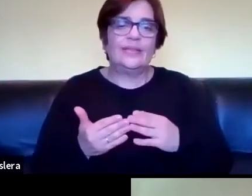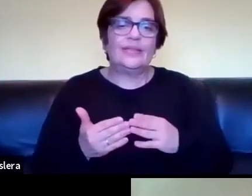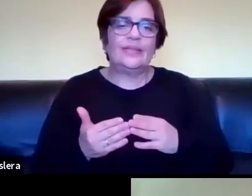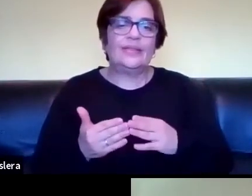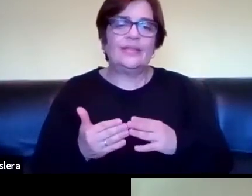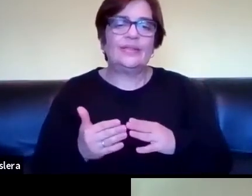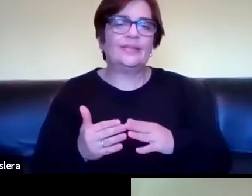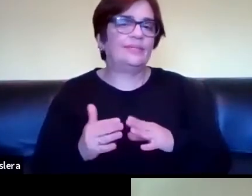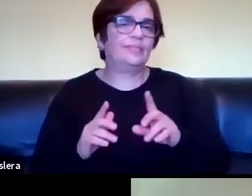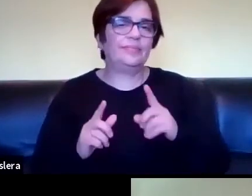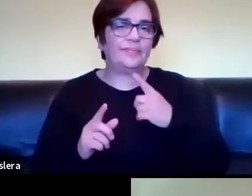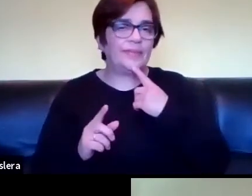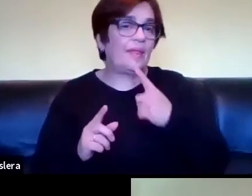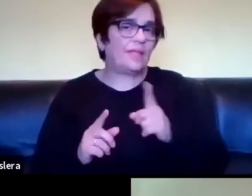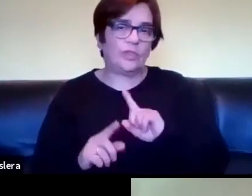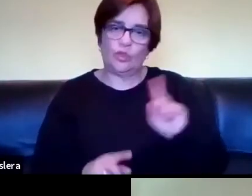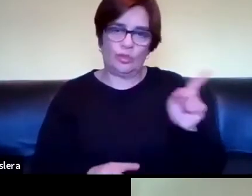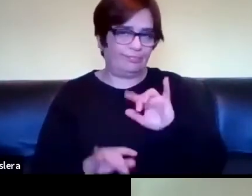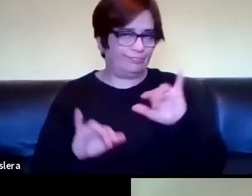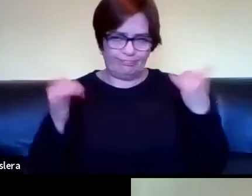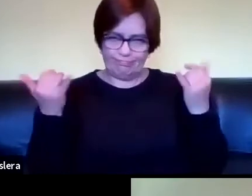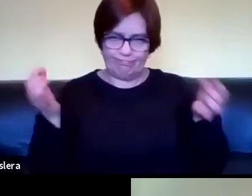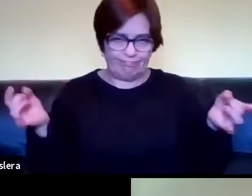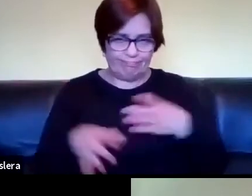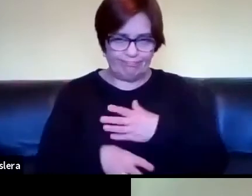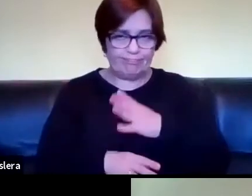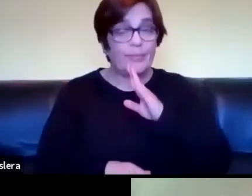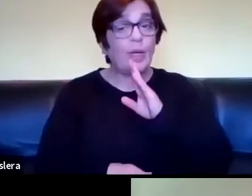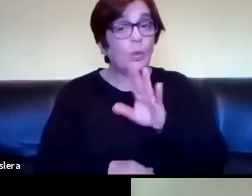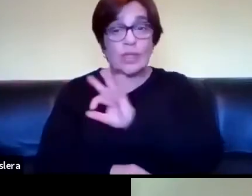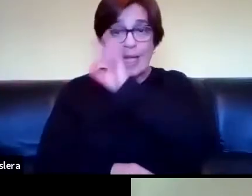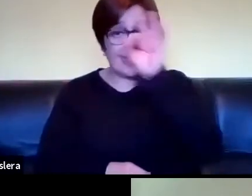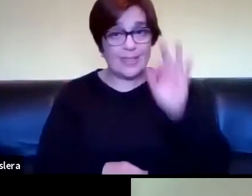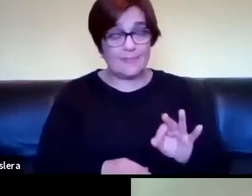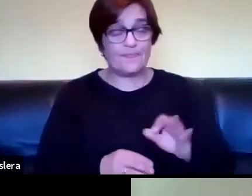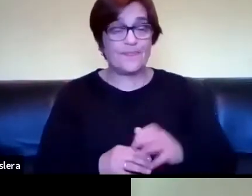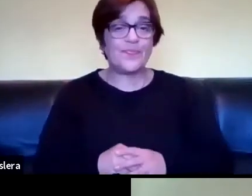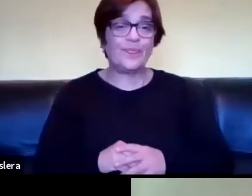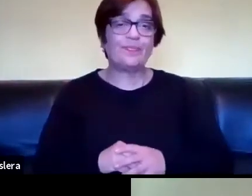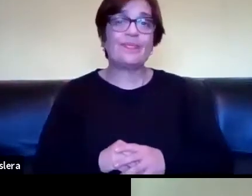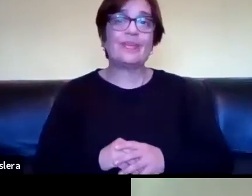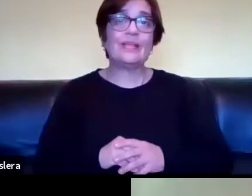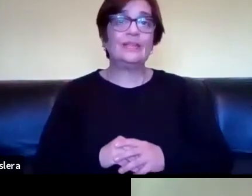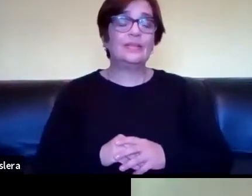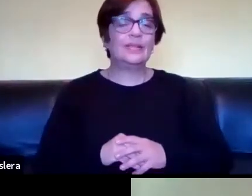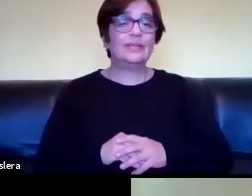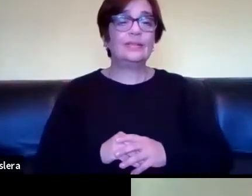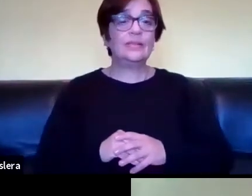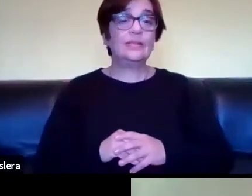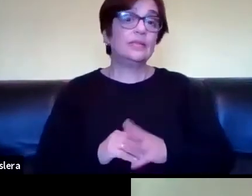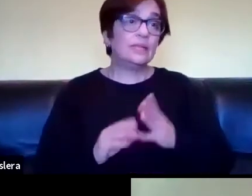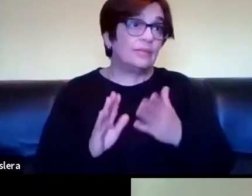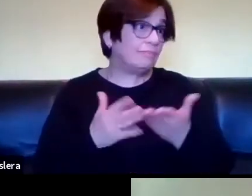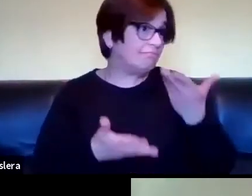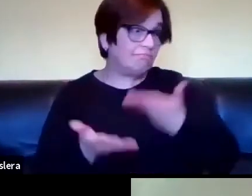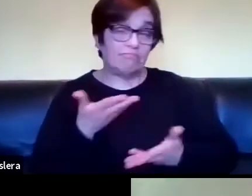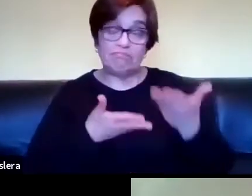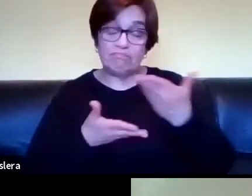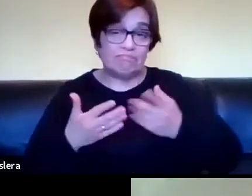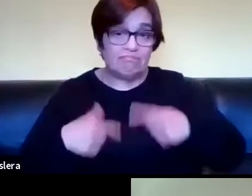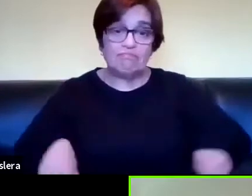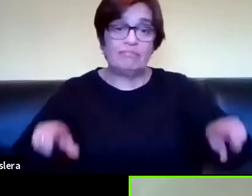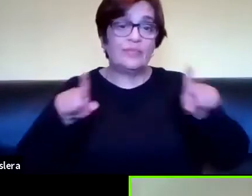bueno acá dicen que ya no hay más preguntas que estas de las que fuimos compartiendo